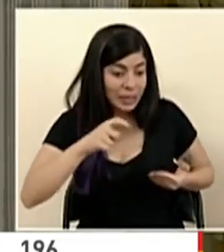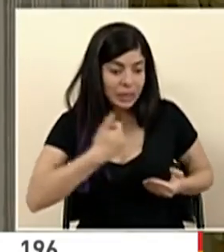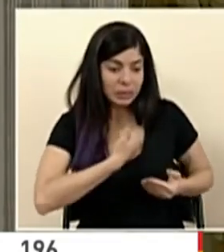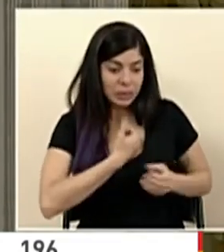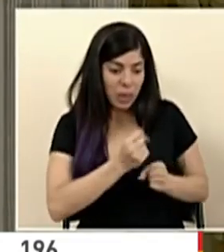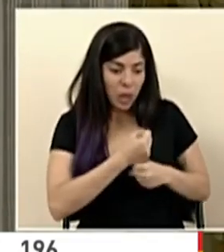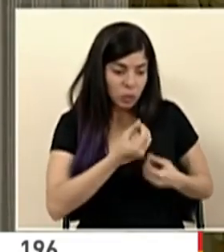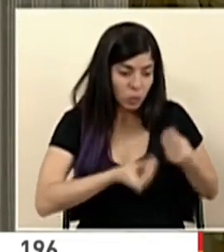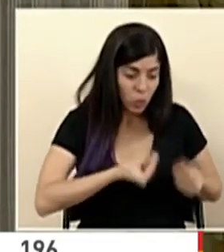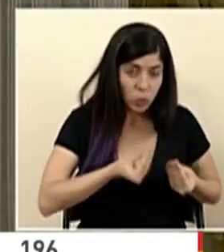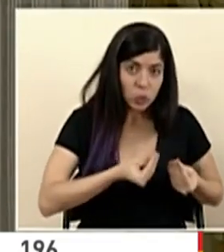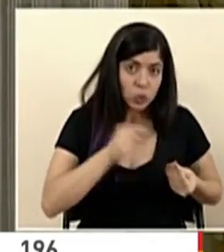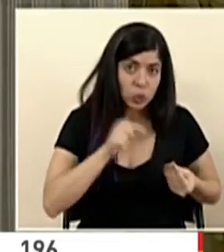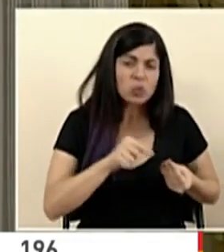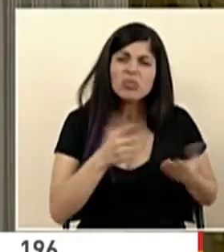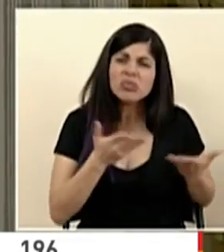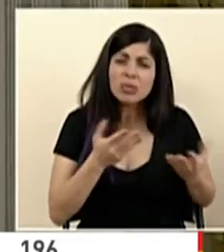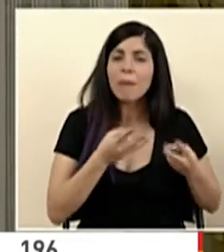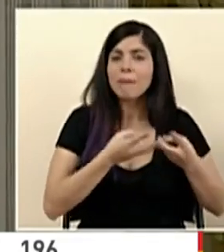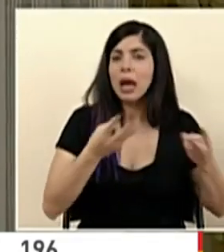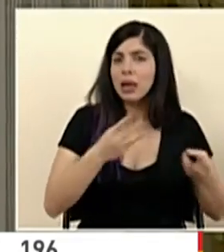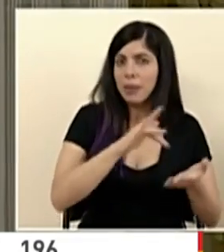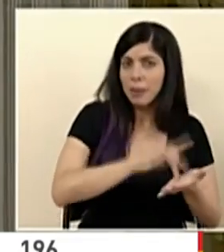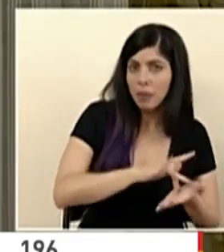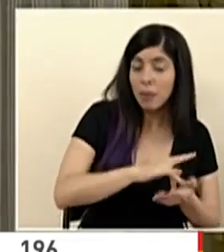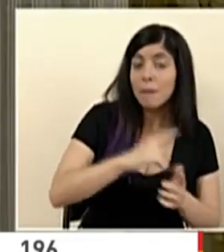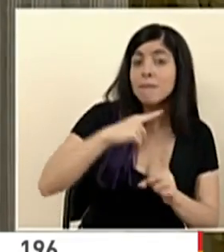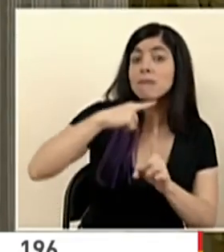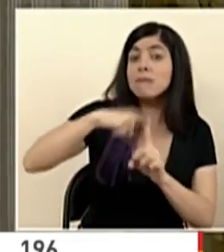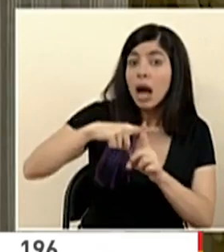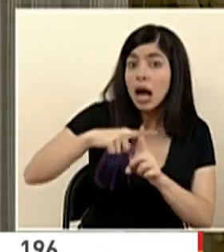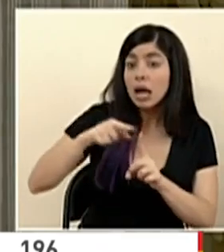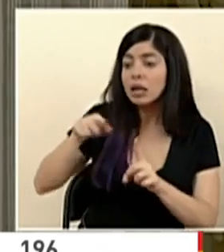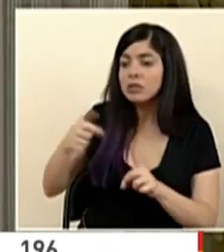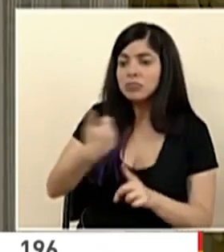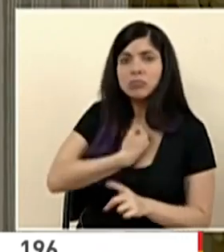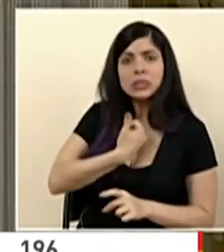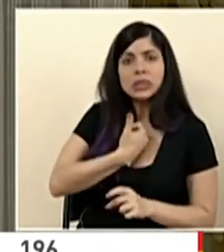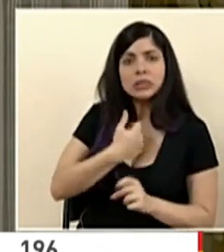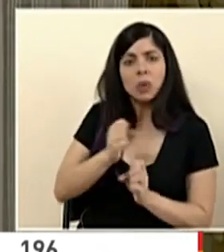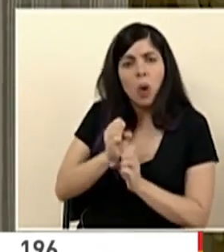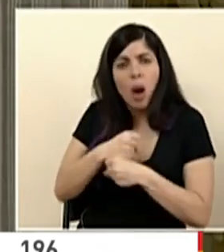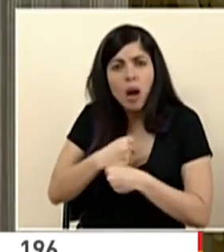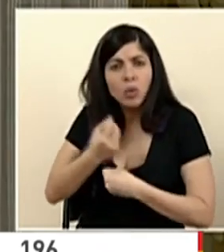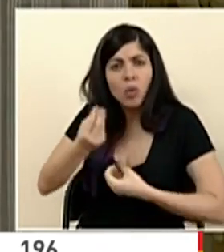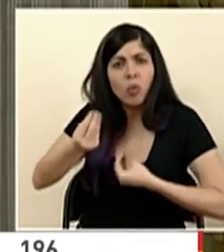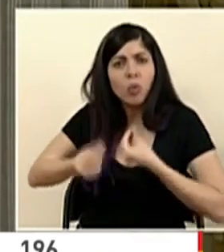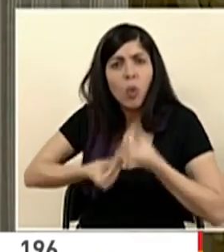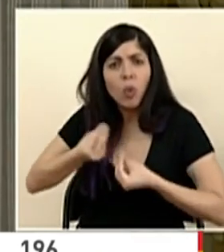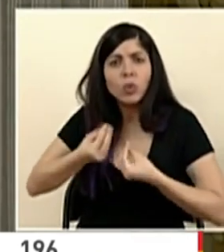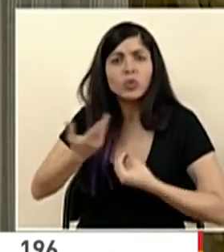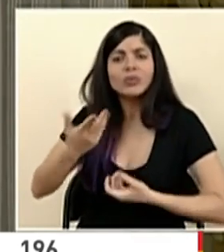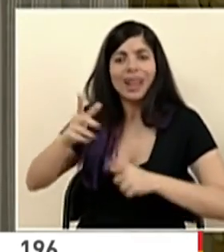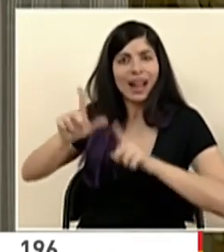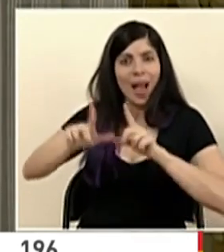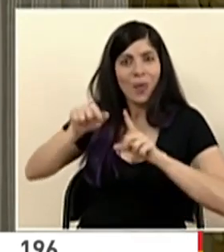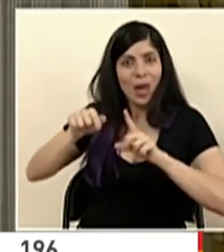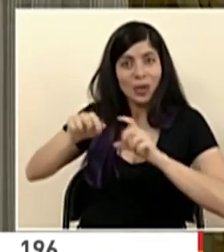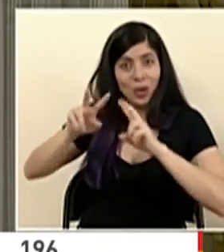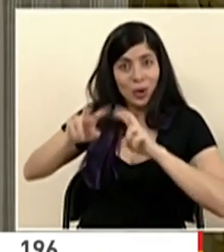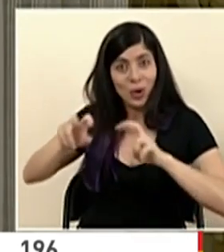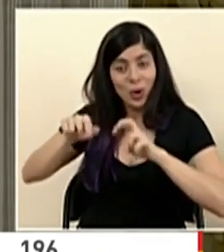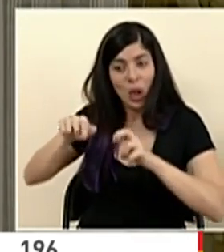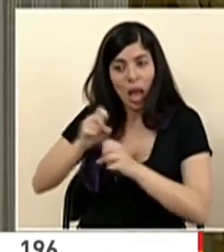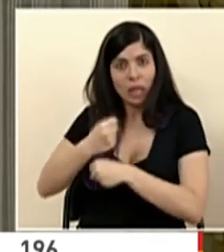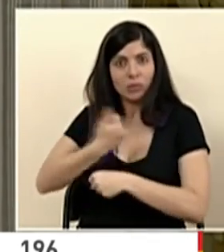a lo que es equipo y material médico y adicionalmente a eso el poder nosotros producir pues pruebas y tratamientos